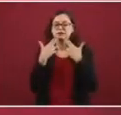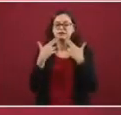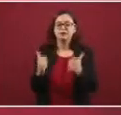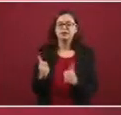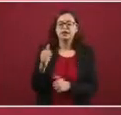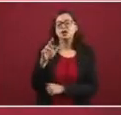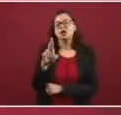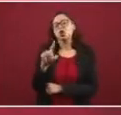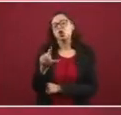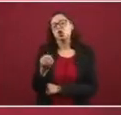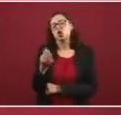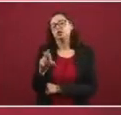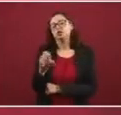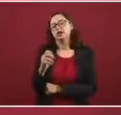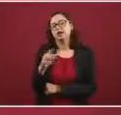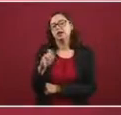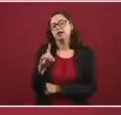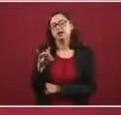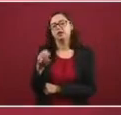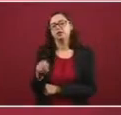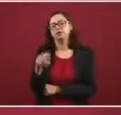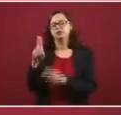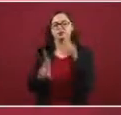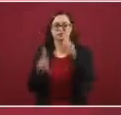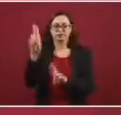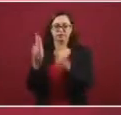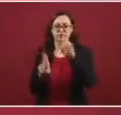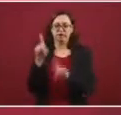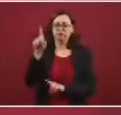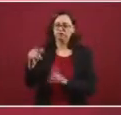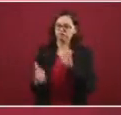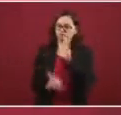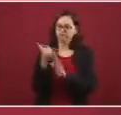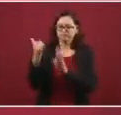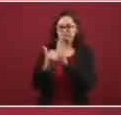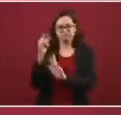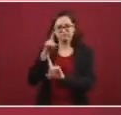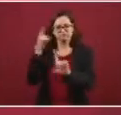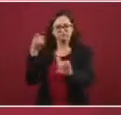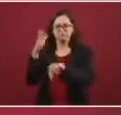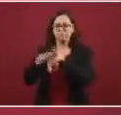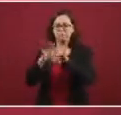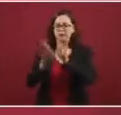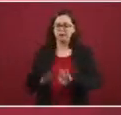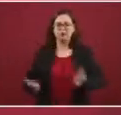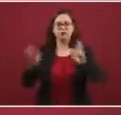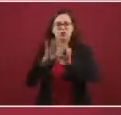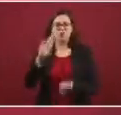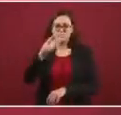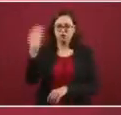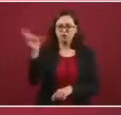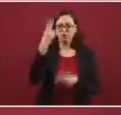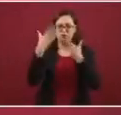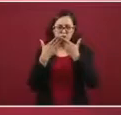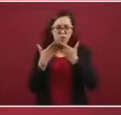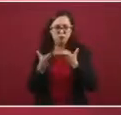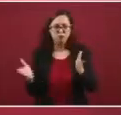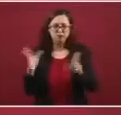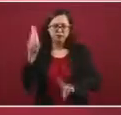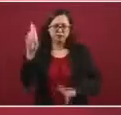Naucalpan, realizaremos uno de los proyectos insignia de nuestro gobierno, la Universidad Pública Naucalpense,